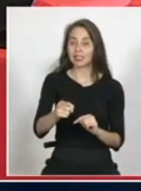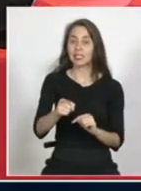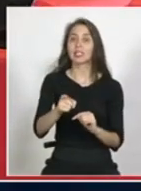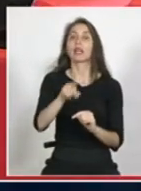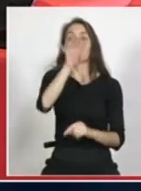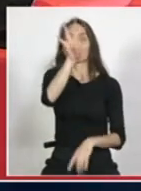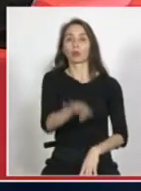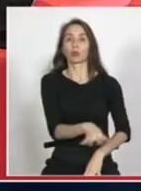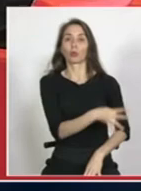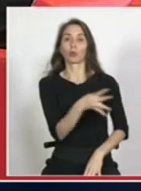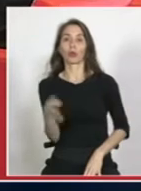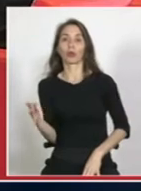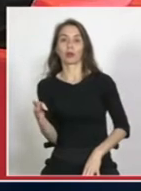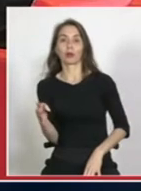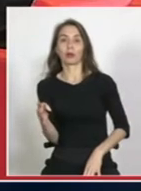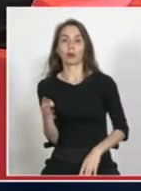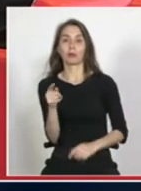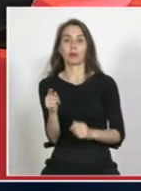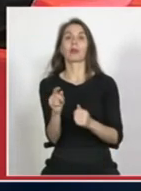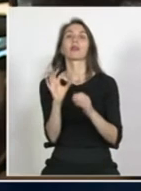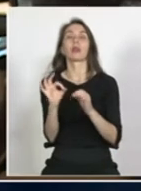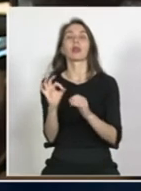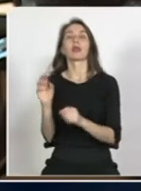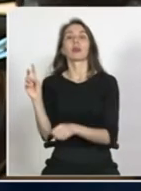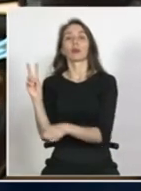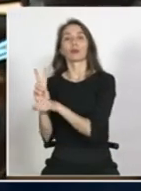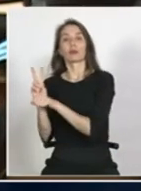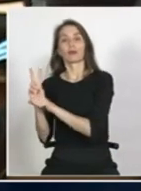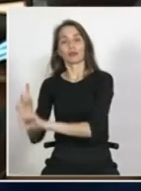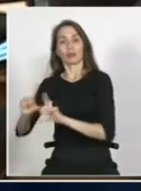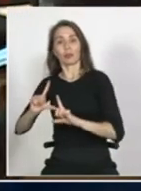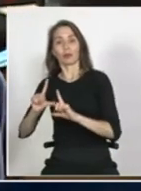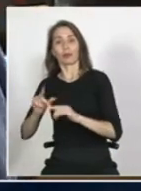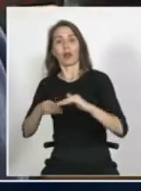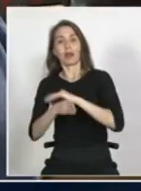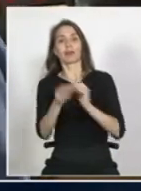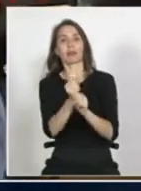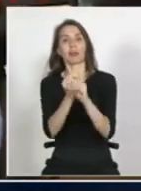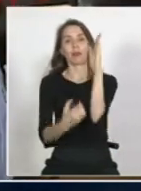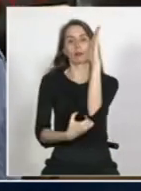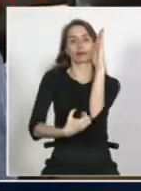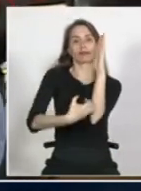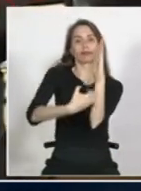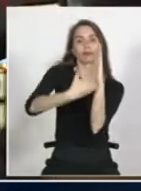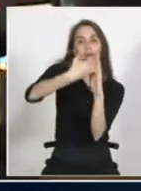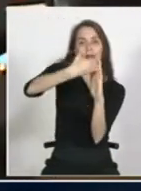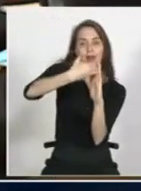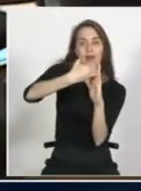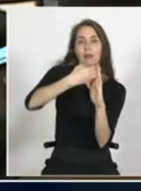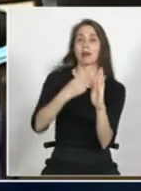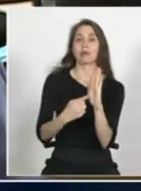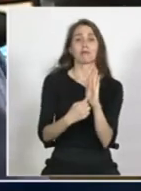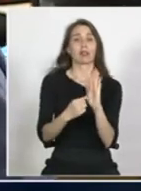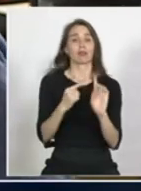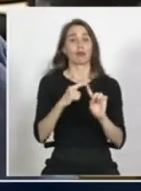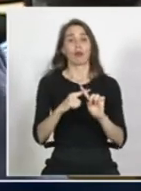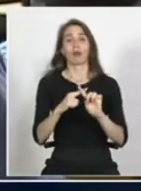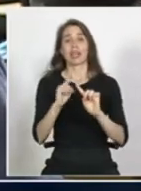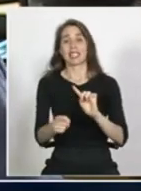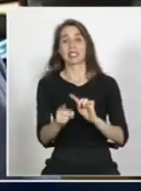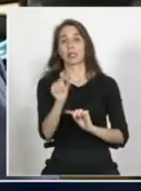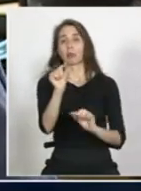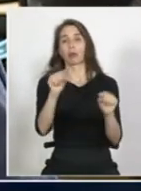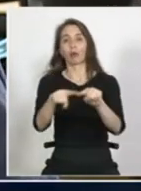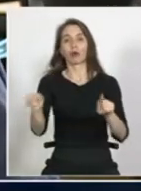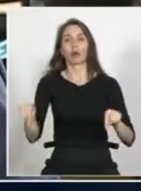currículum de la carrera profesional docente y yo creo que hoy día nos quedamos cortos en esa exigencia de aula para los desafíos que